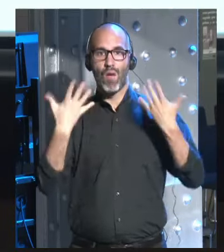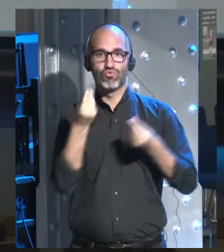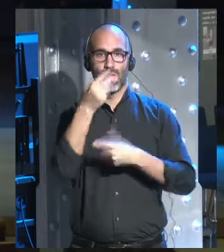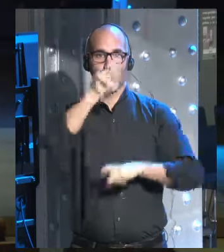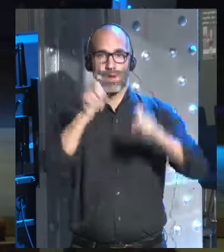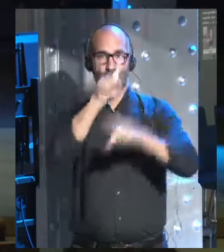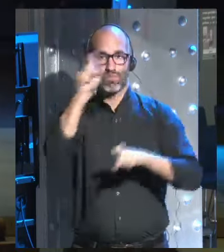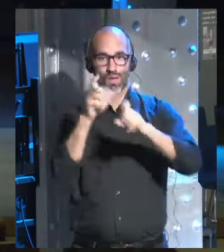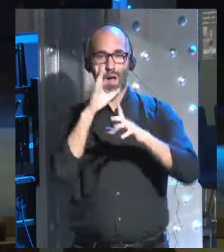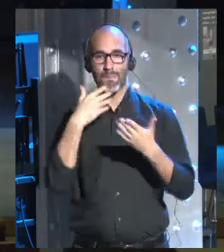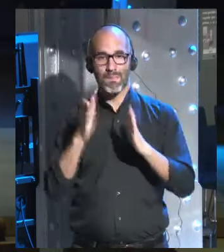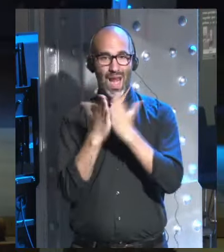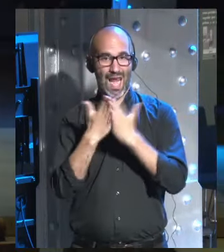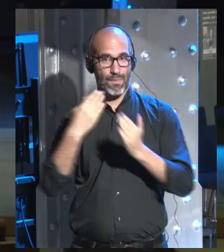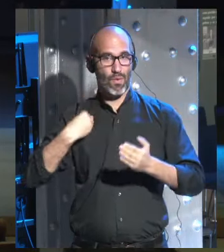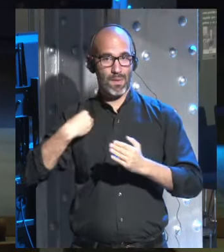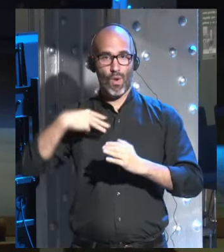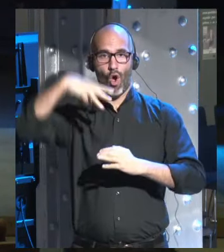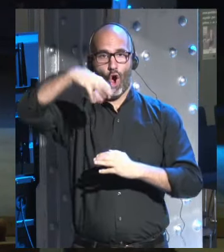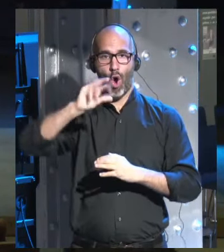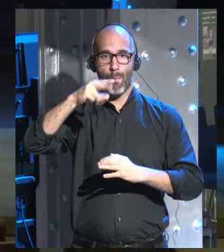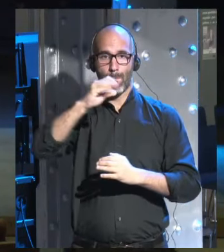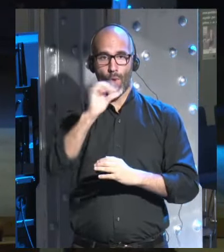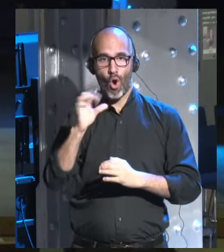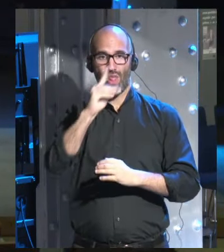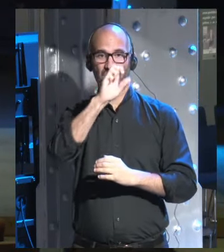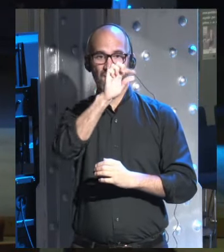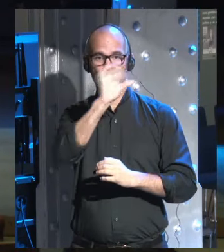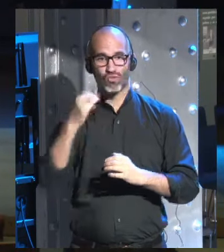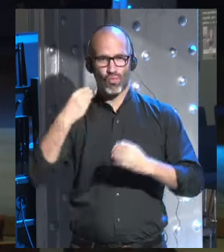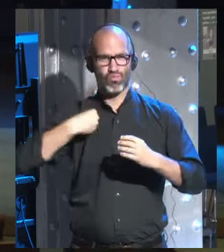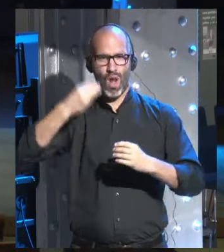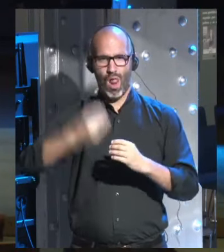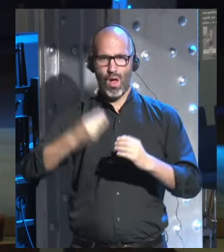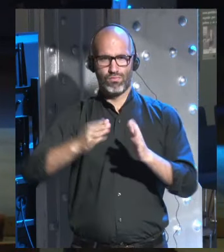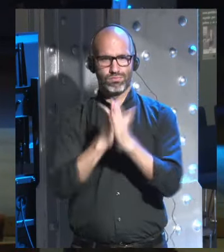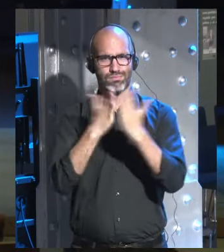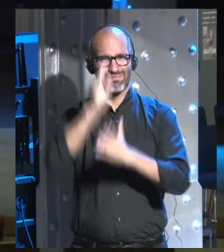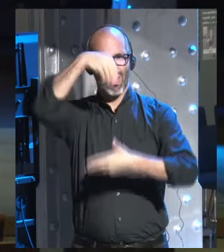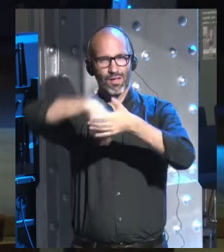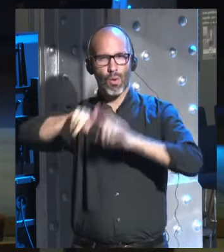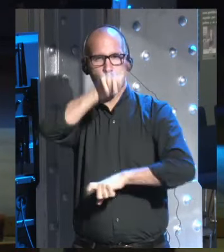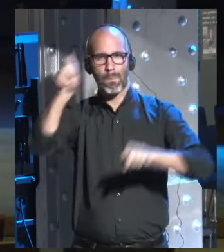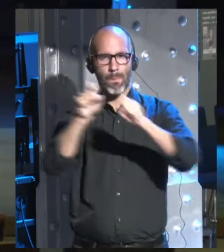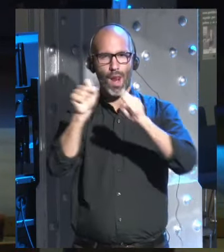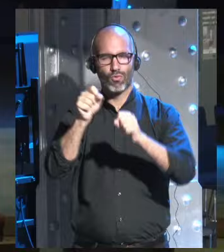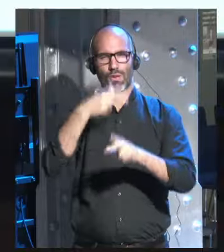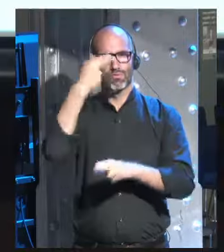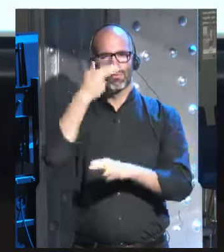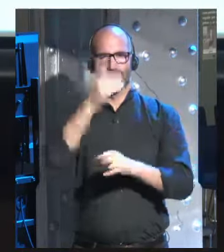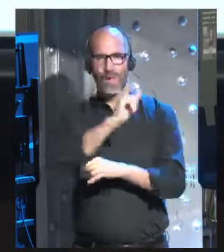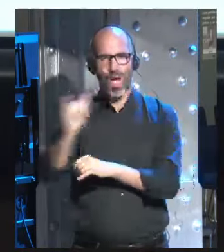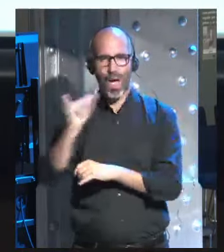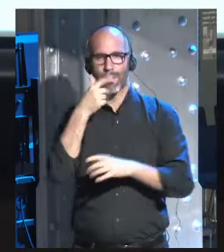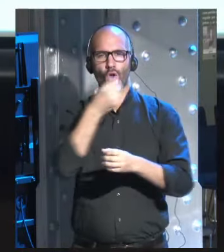da respuesta Homo Deus, y como todo buen libro, abre muchas otras más preguntas muy interesantes.